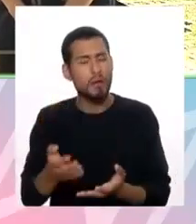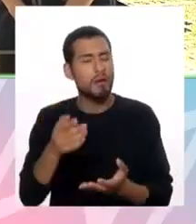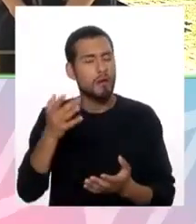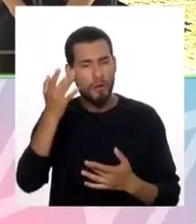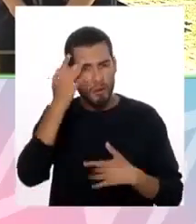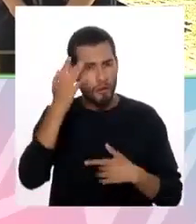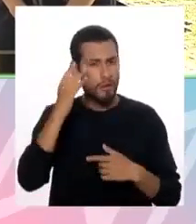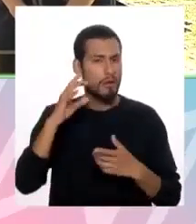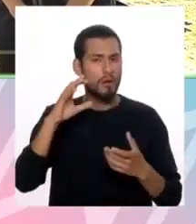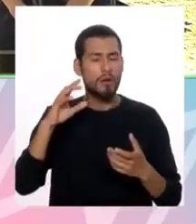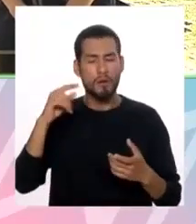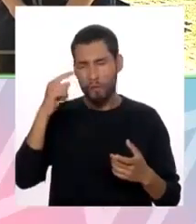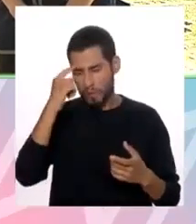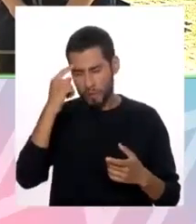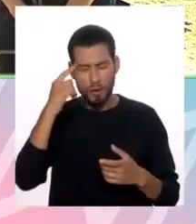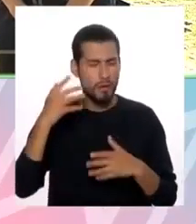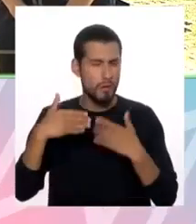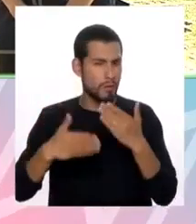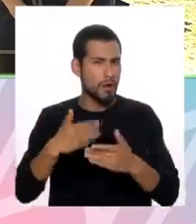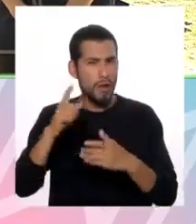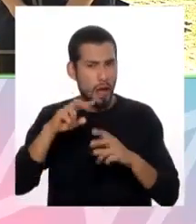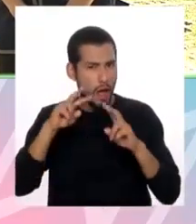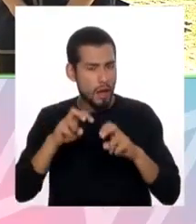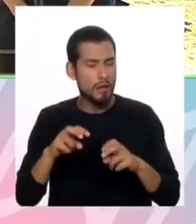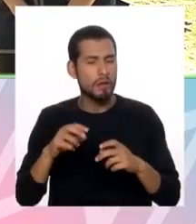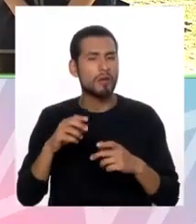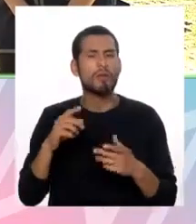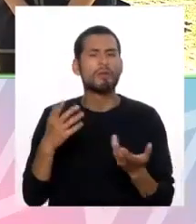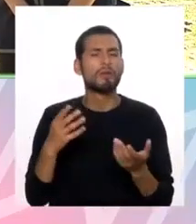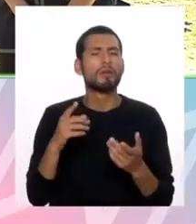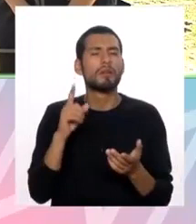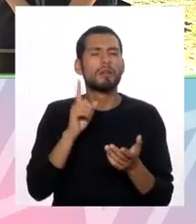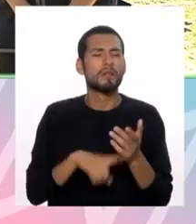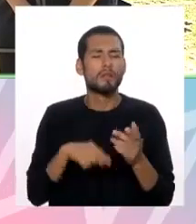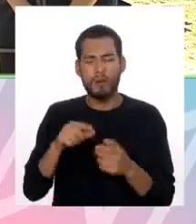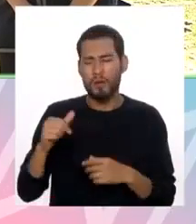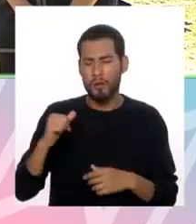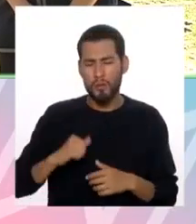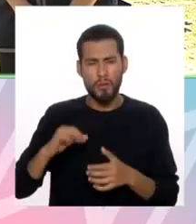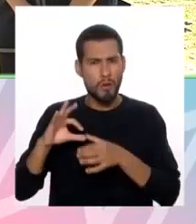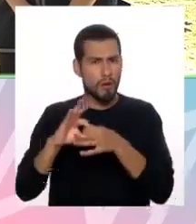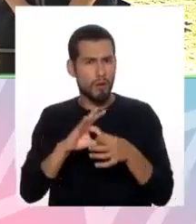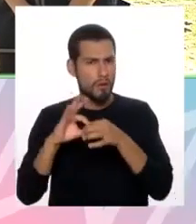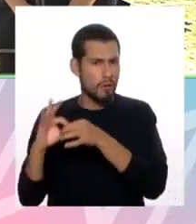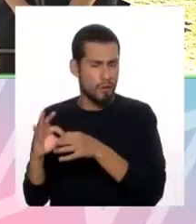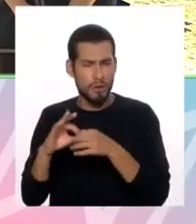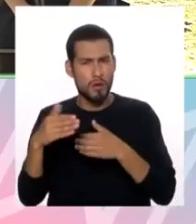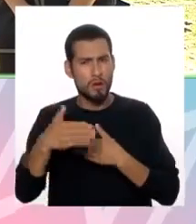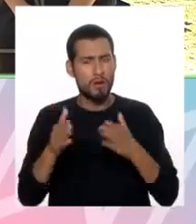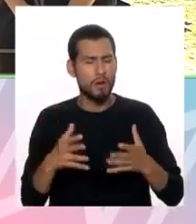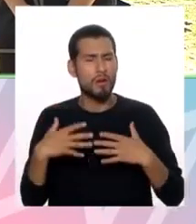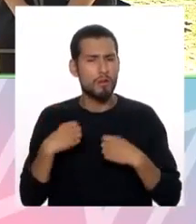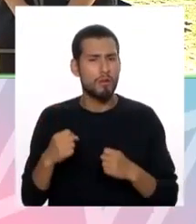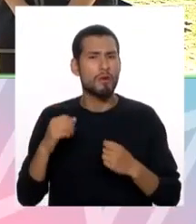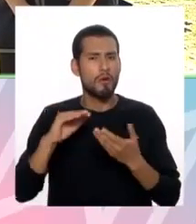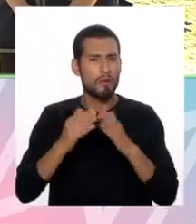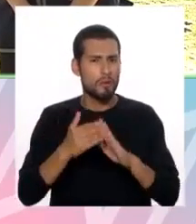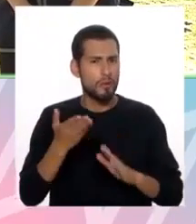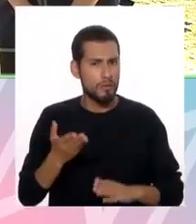enfermedad de salud mental que realmente tiene que ser atendida. Entonces, ¿qué tan cercano a la municipalidad está trabajando el centro de salud comunitario?